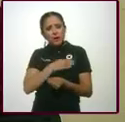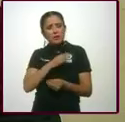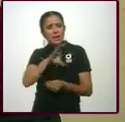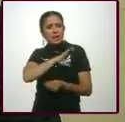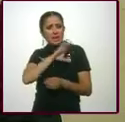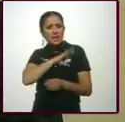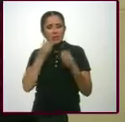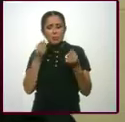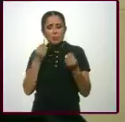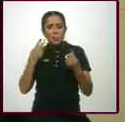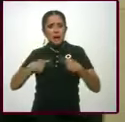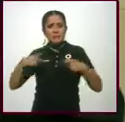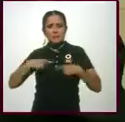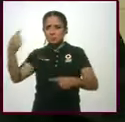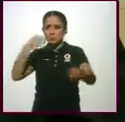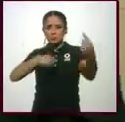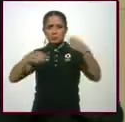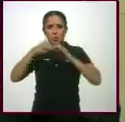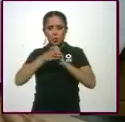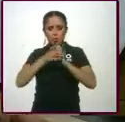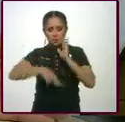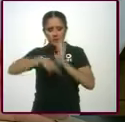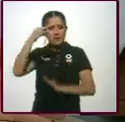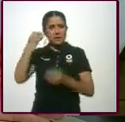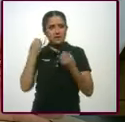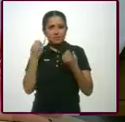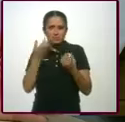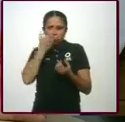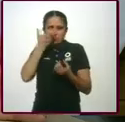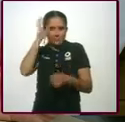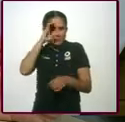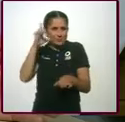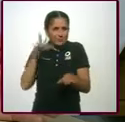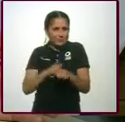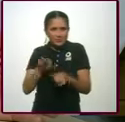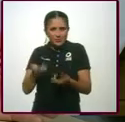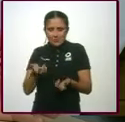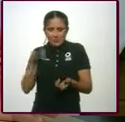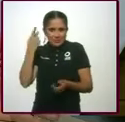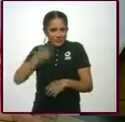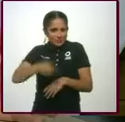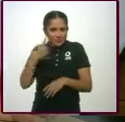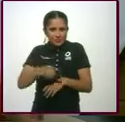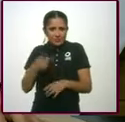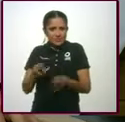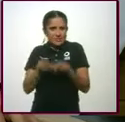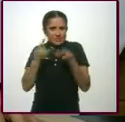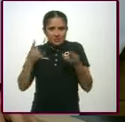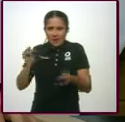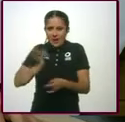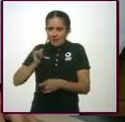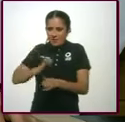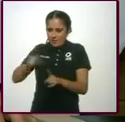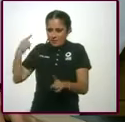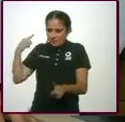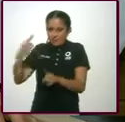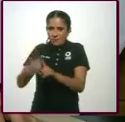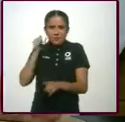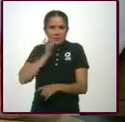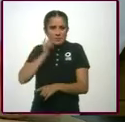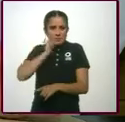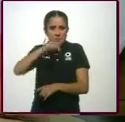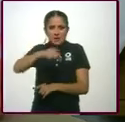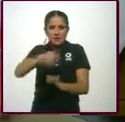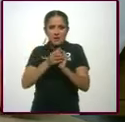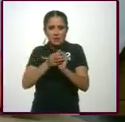por la población de este país y con una tradición y con una historia fenomenal. Por